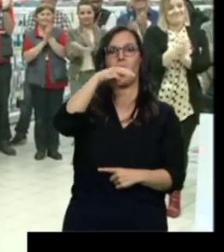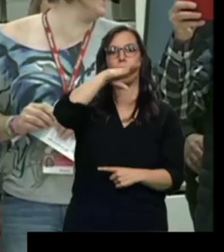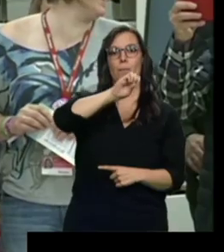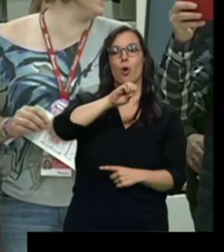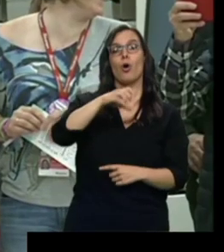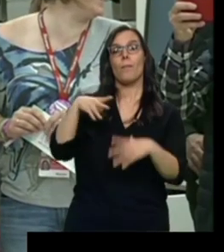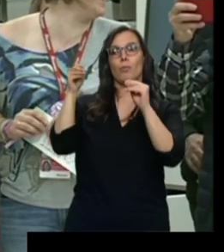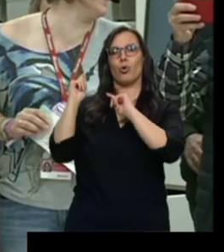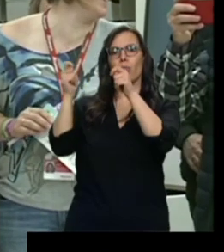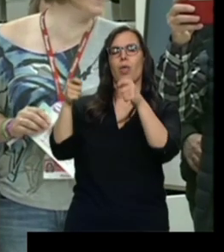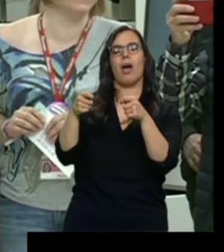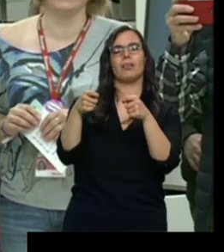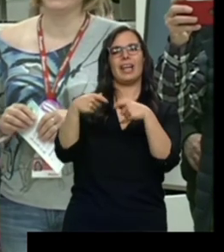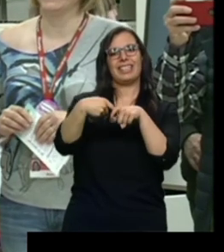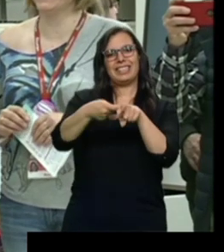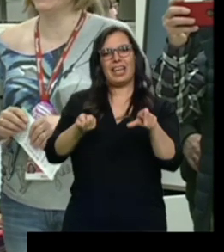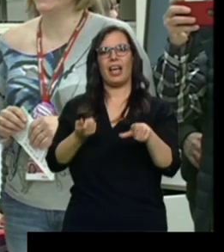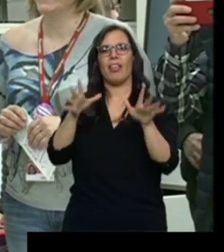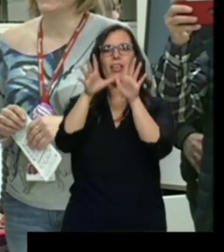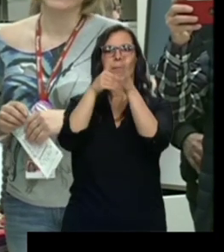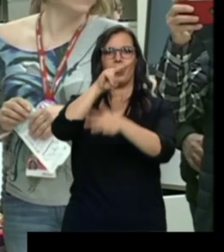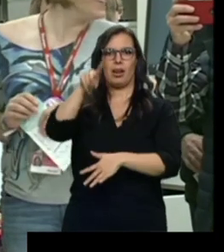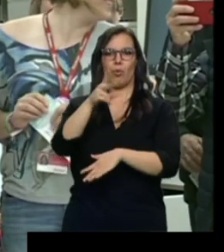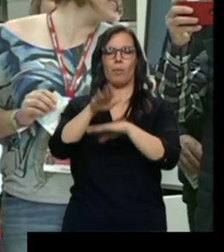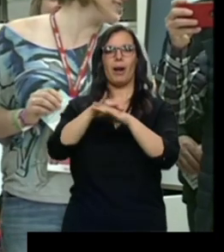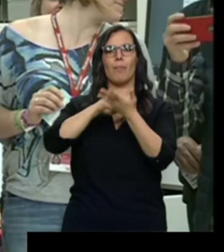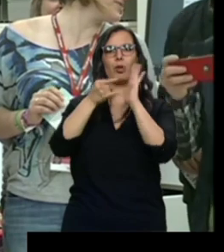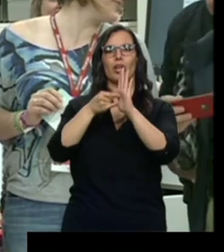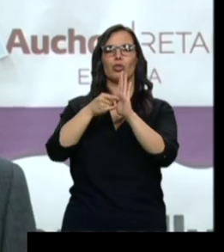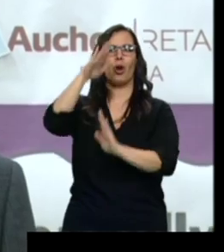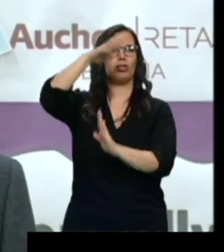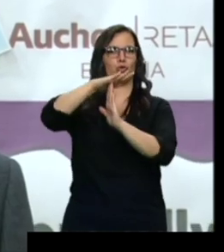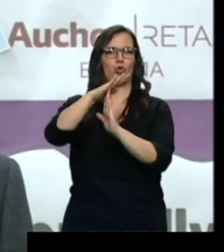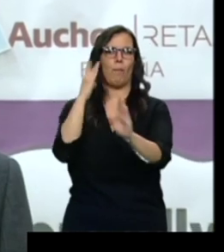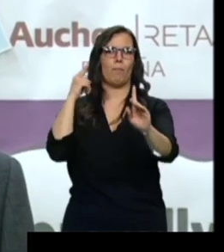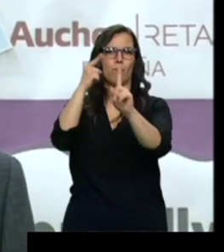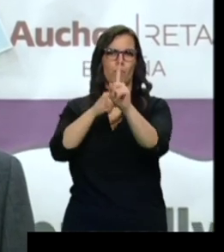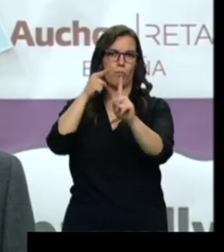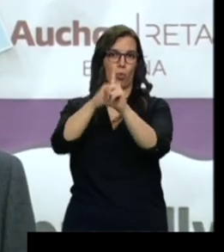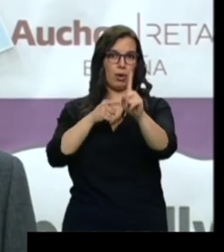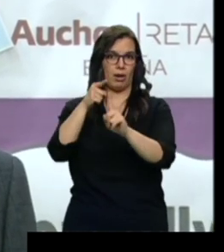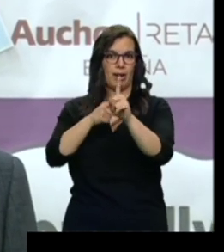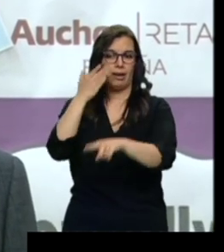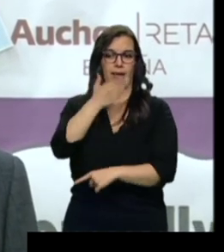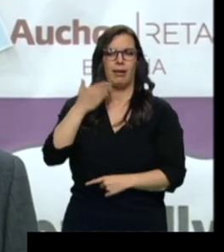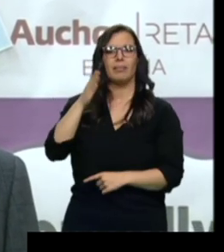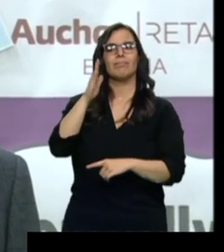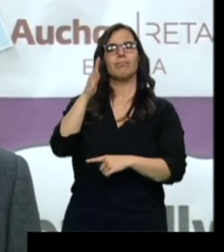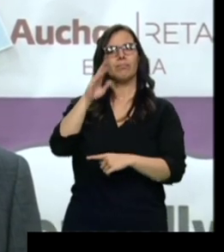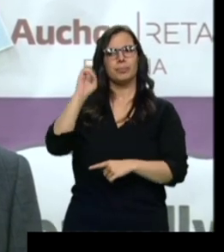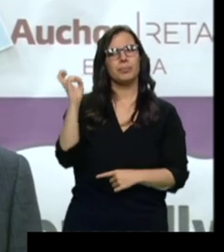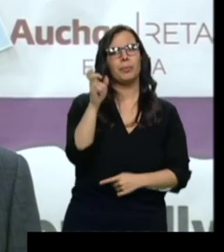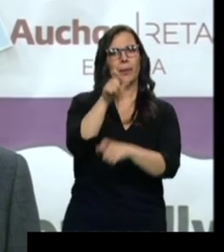de 10.000 euros para el proyecto Stop Bullying de la Fundación Aspanias. Varios jóvenes con discapacidad intelectual que han sido acosados están